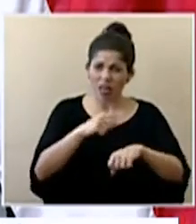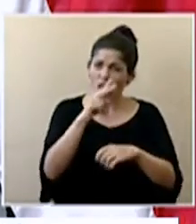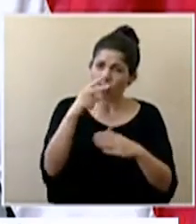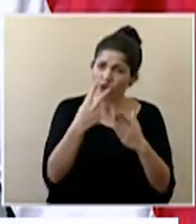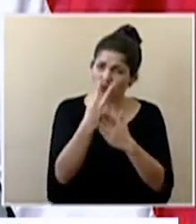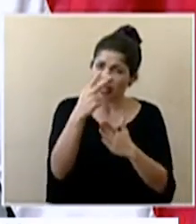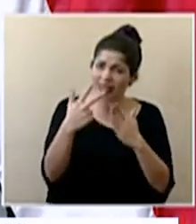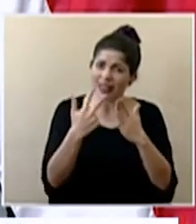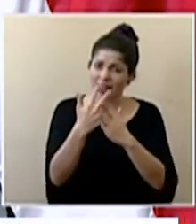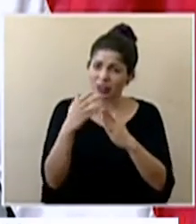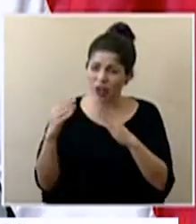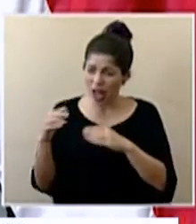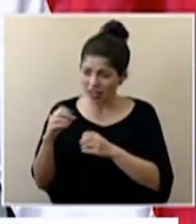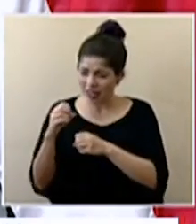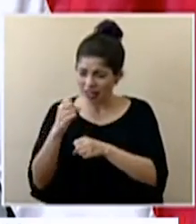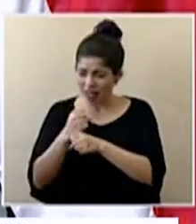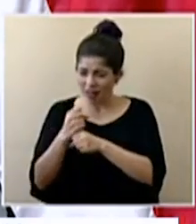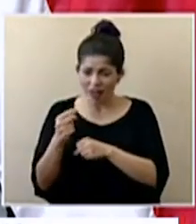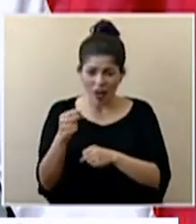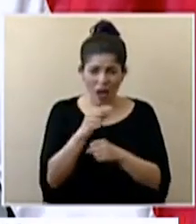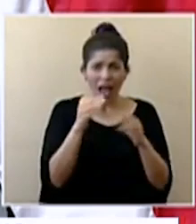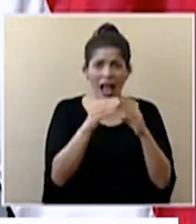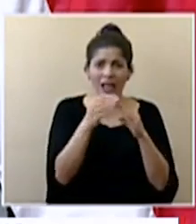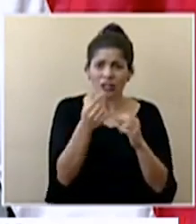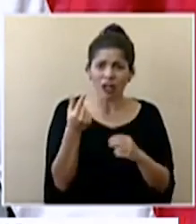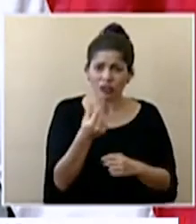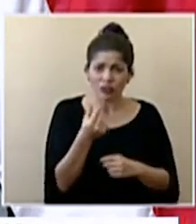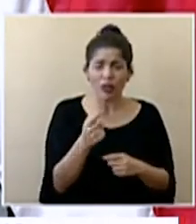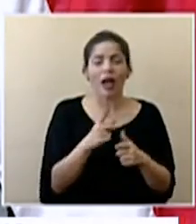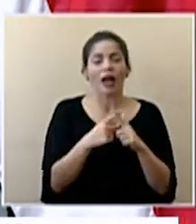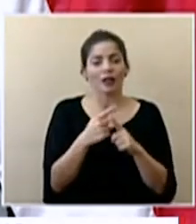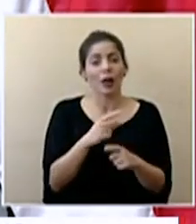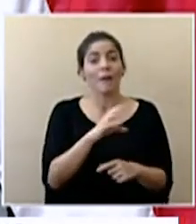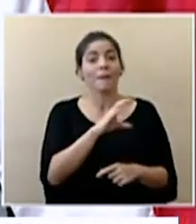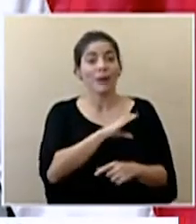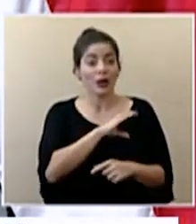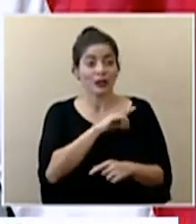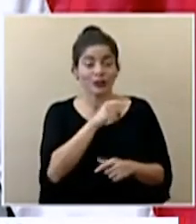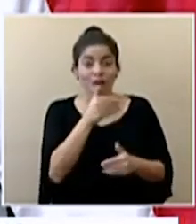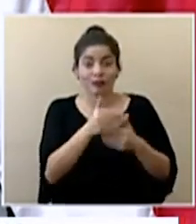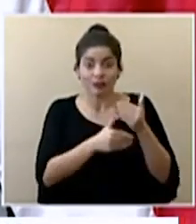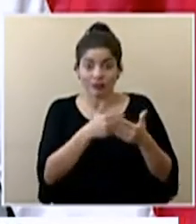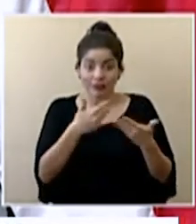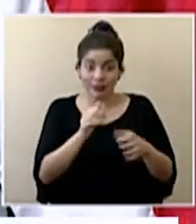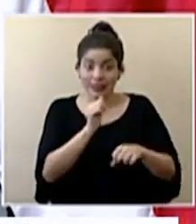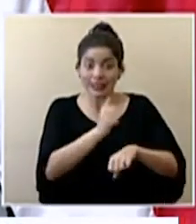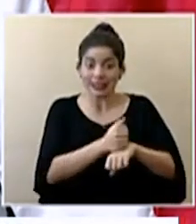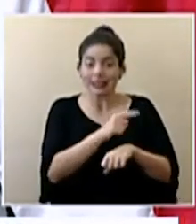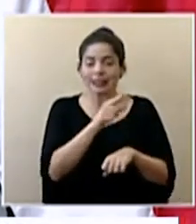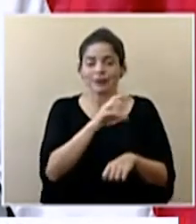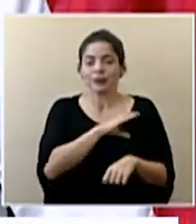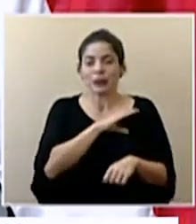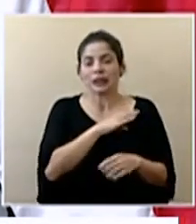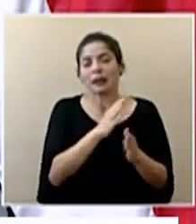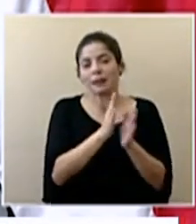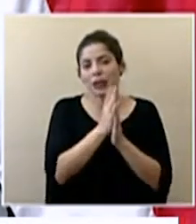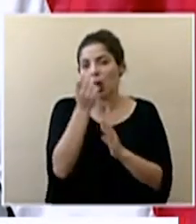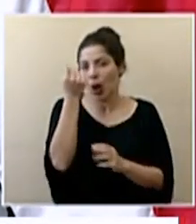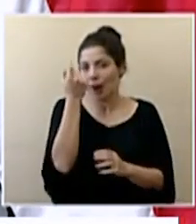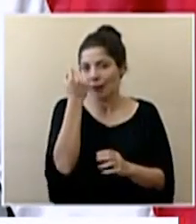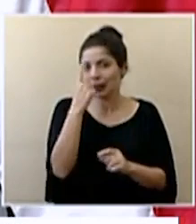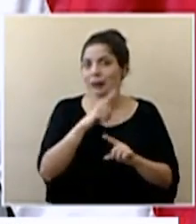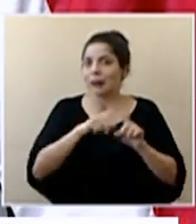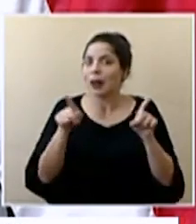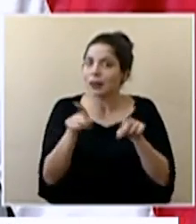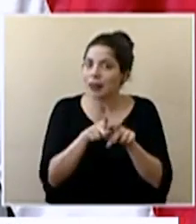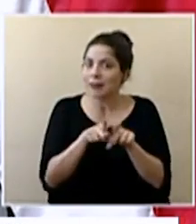o tres horas les hemos pedido a los oficiales que obviamente dentro de los procesos que ya se han definido pues comprensión y demás pero que